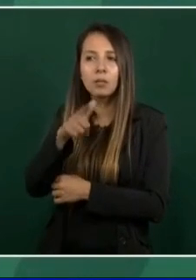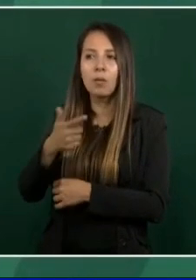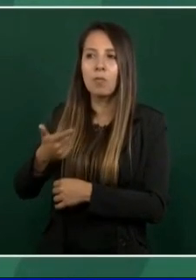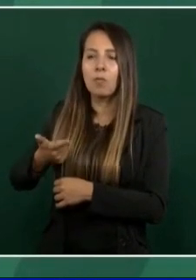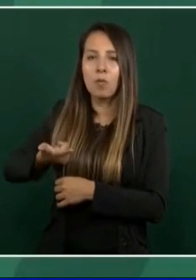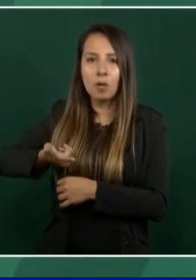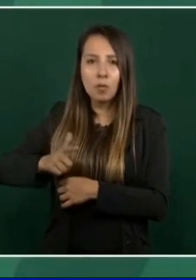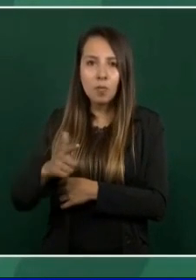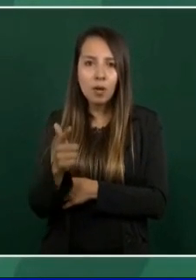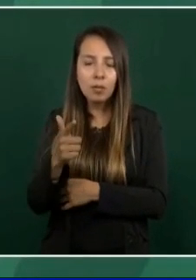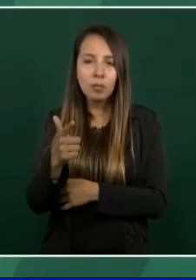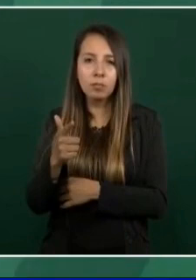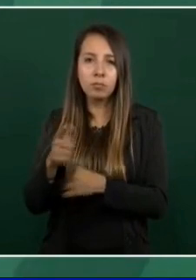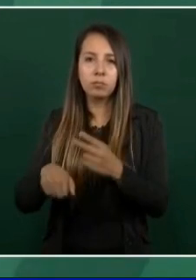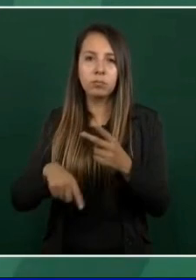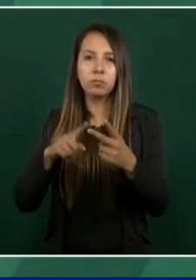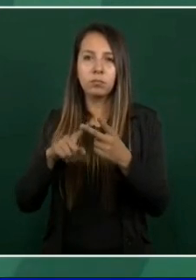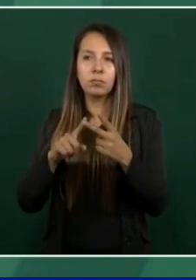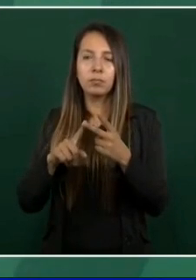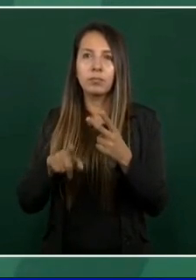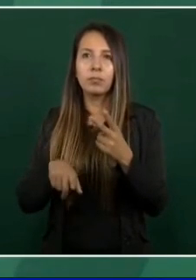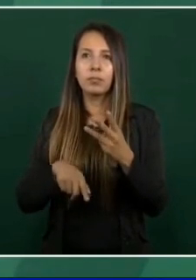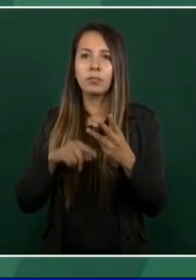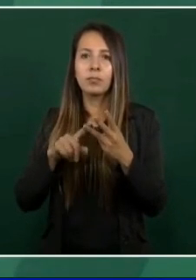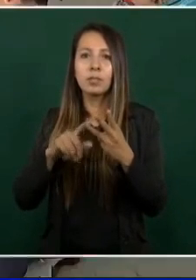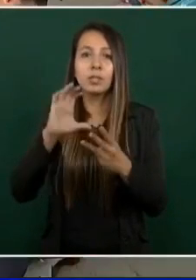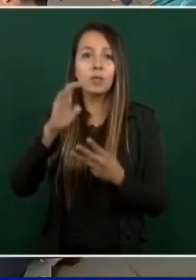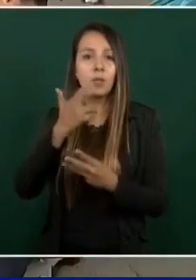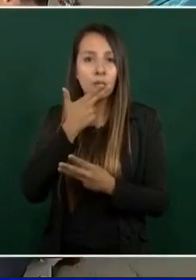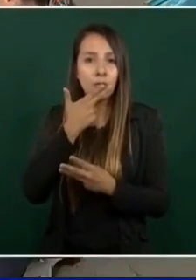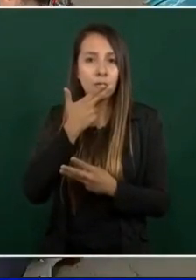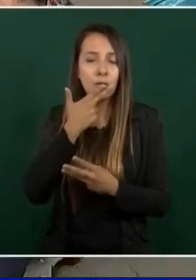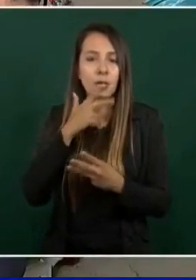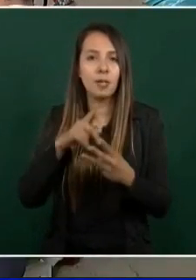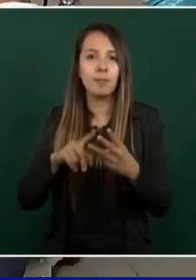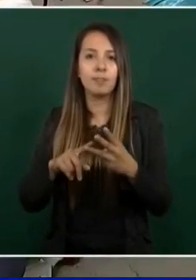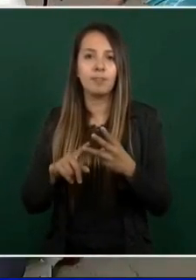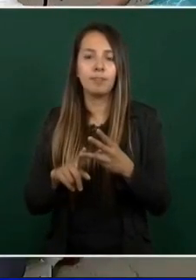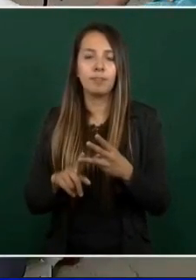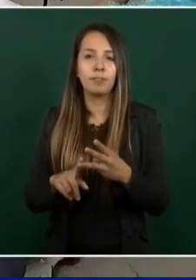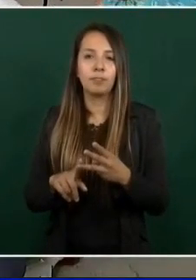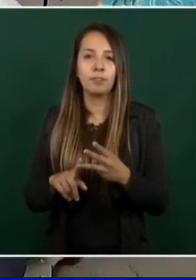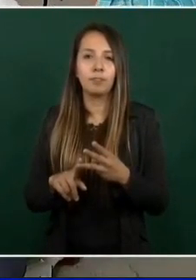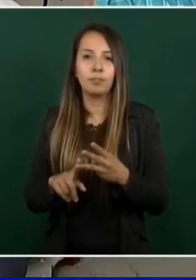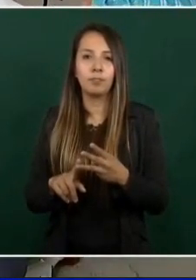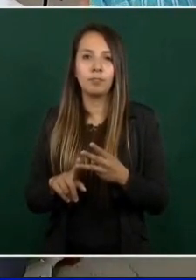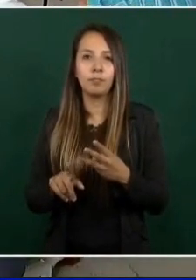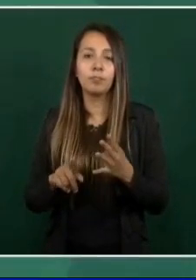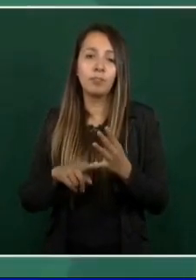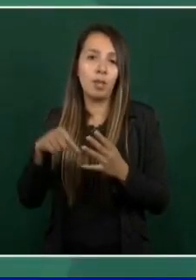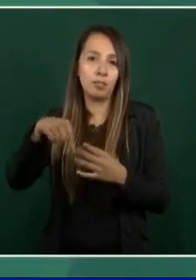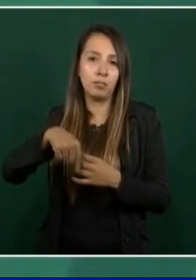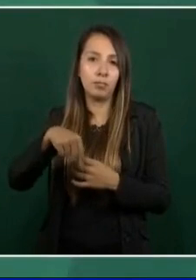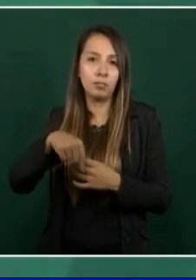en Chihuahua, de aquí.